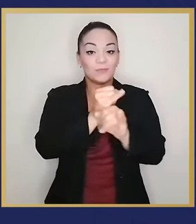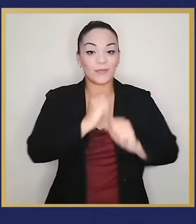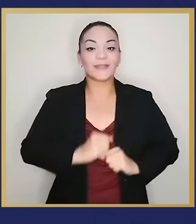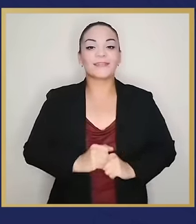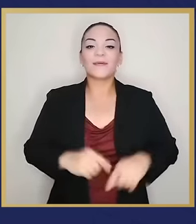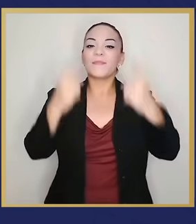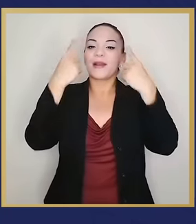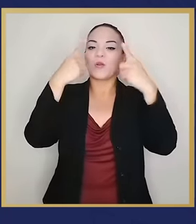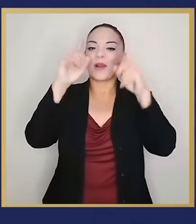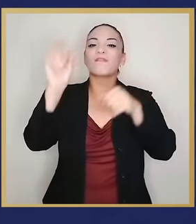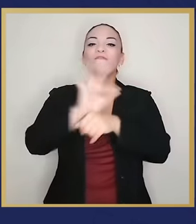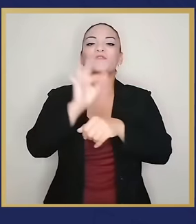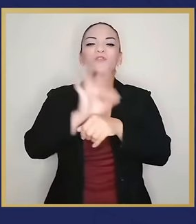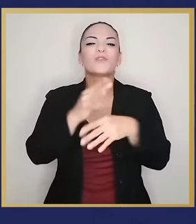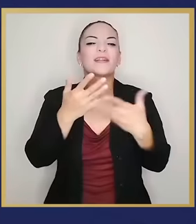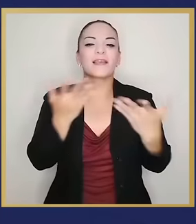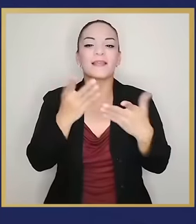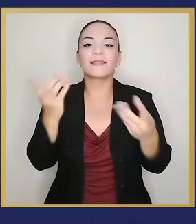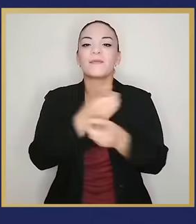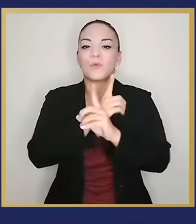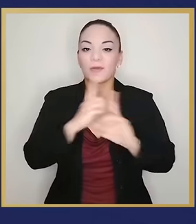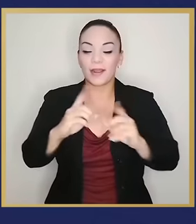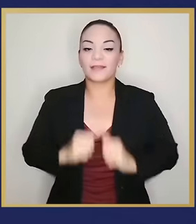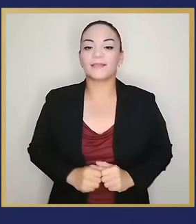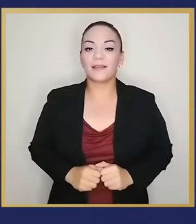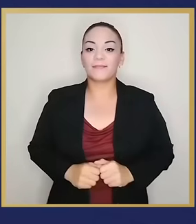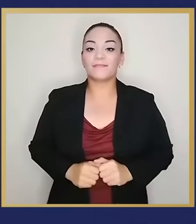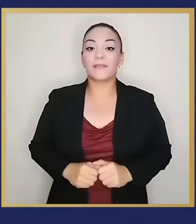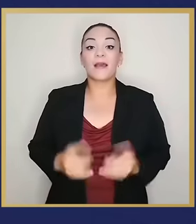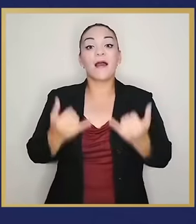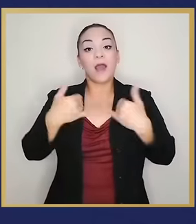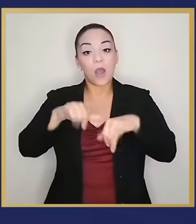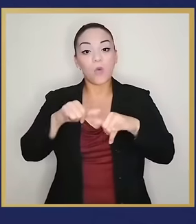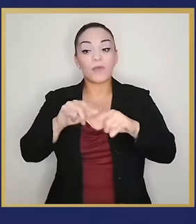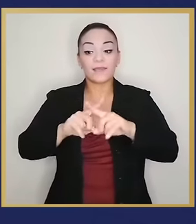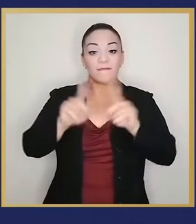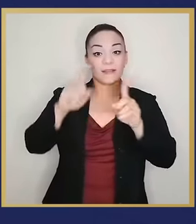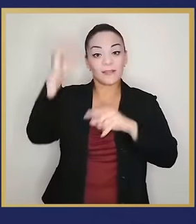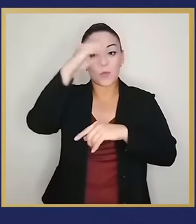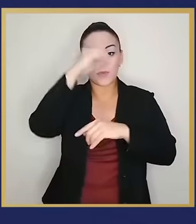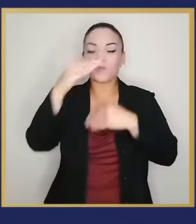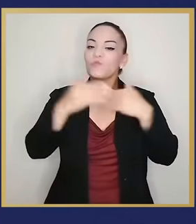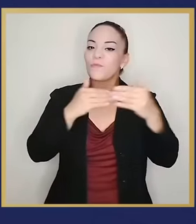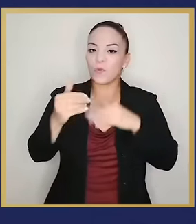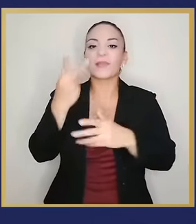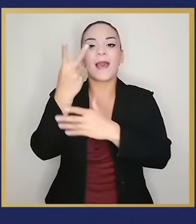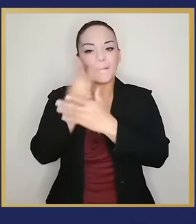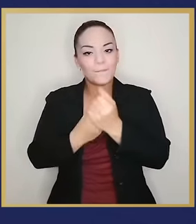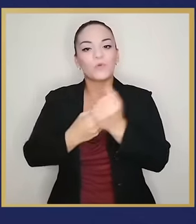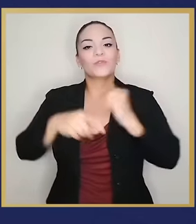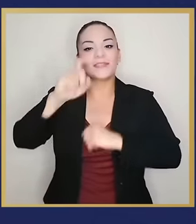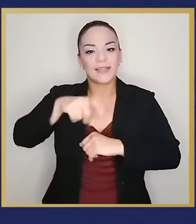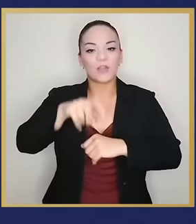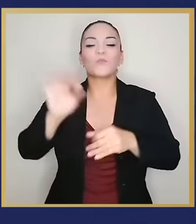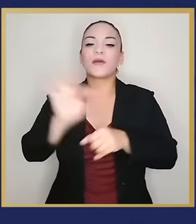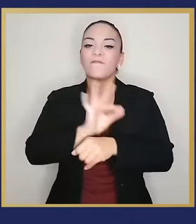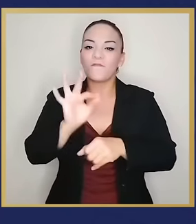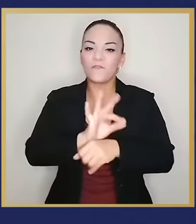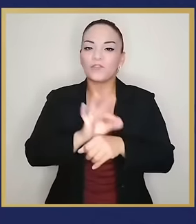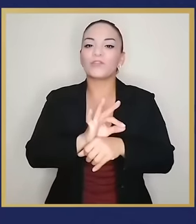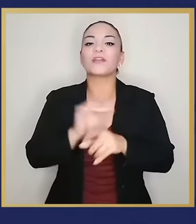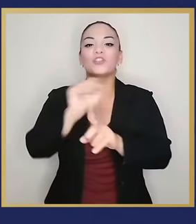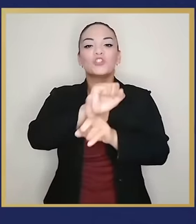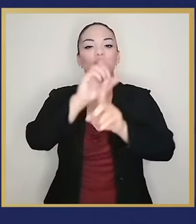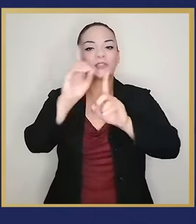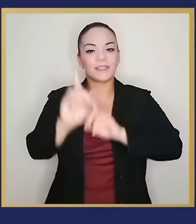fundamentales en el funcionamiento de la democracia. Aún en tiempos de diferencia, ambos son necesarios para el